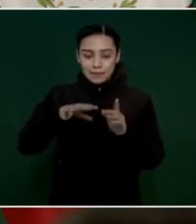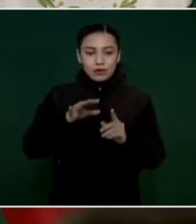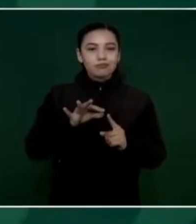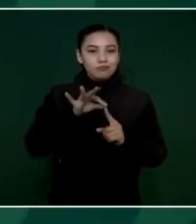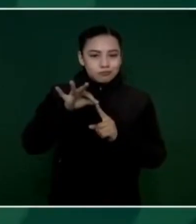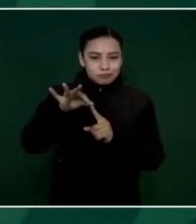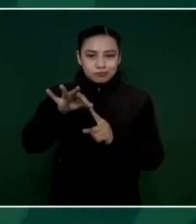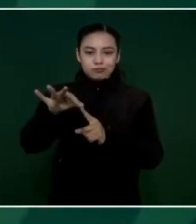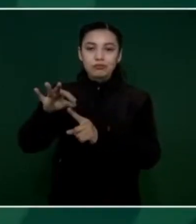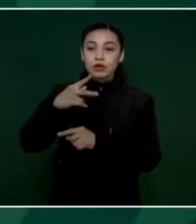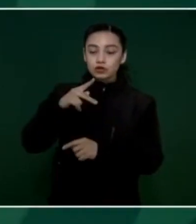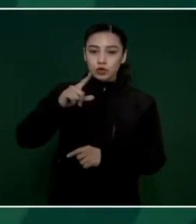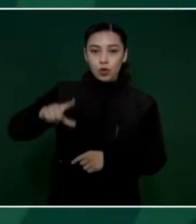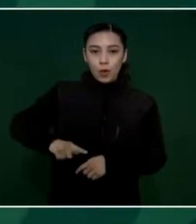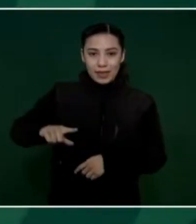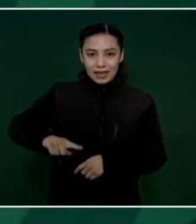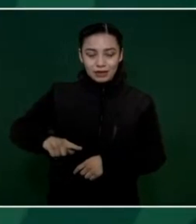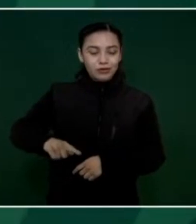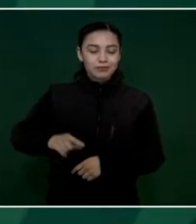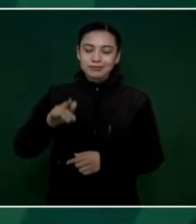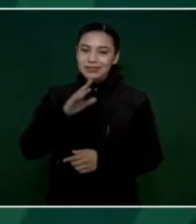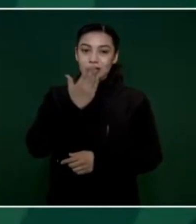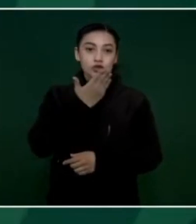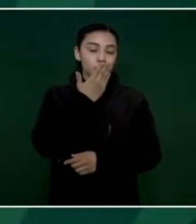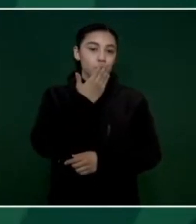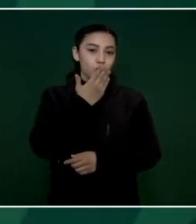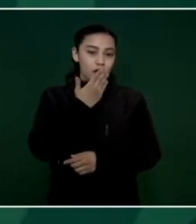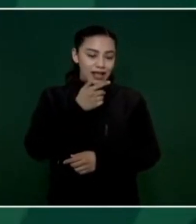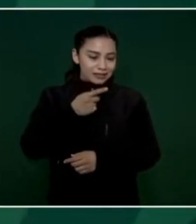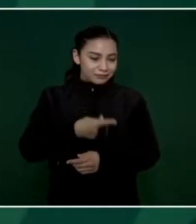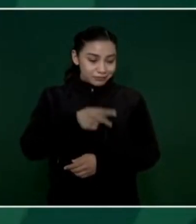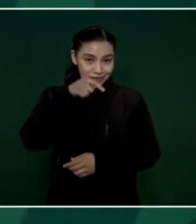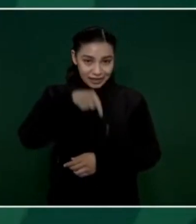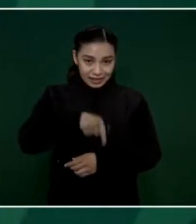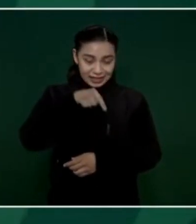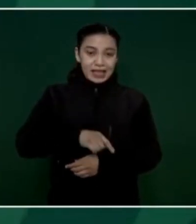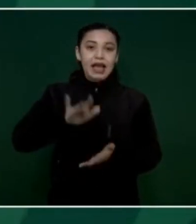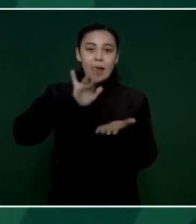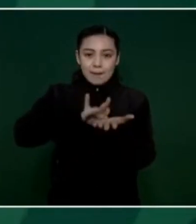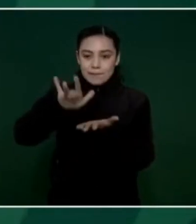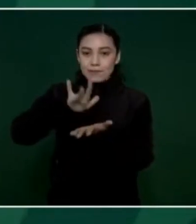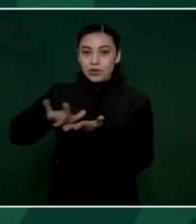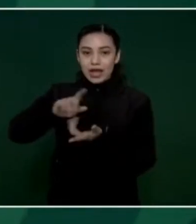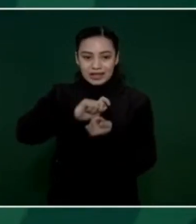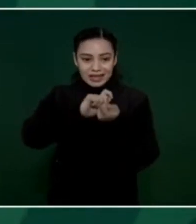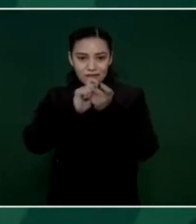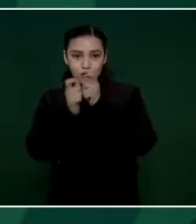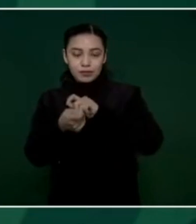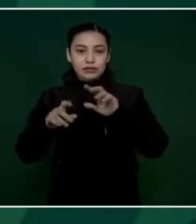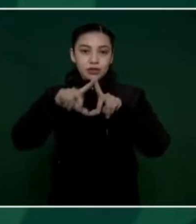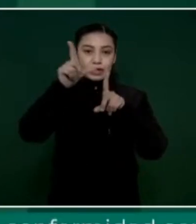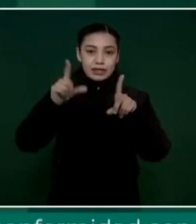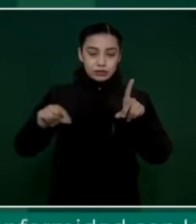apoyaremos desde Sonora el extraordinario proceso de transformación nacional que está